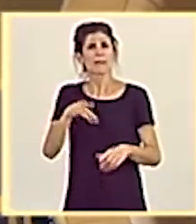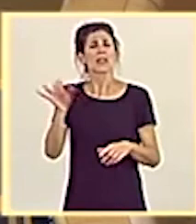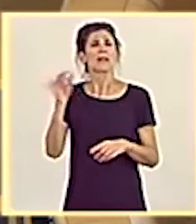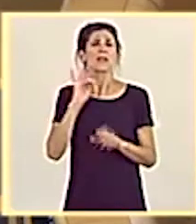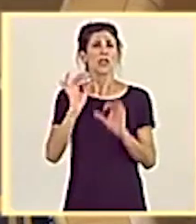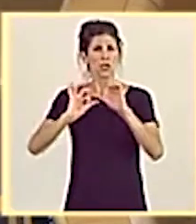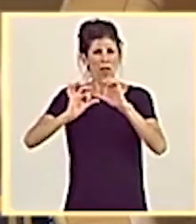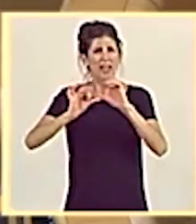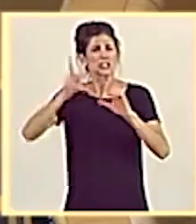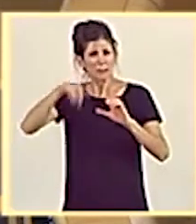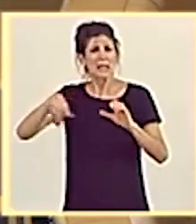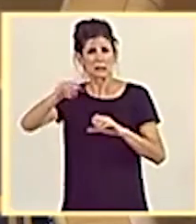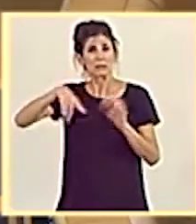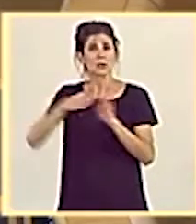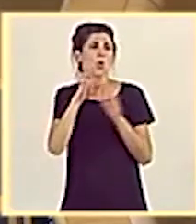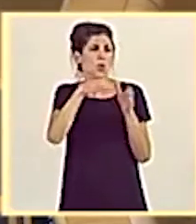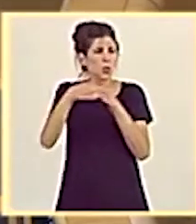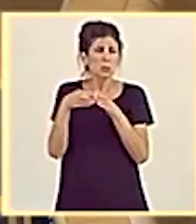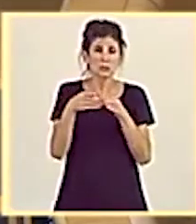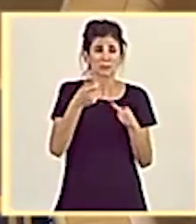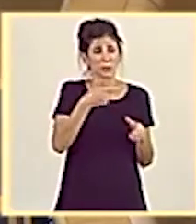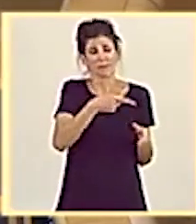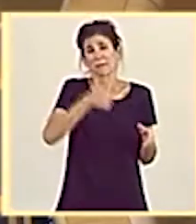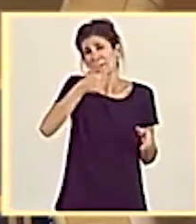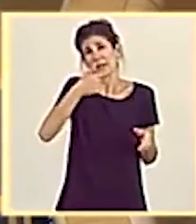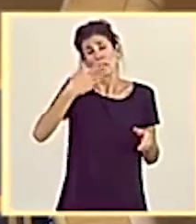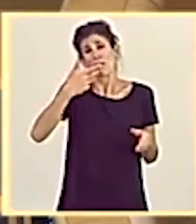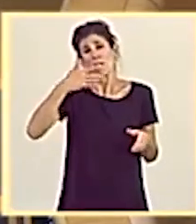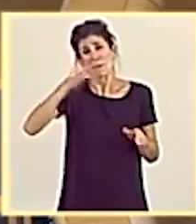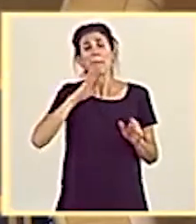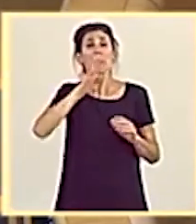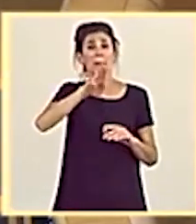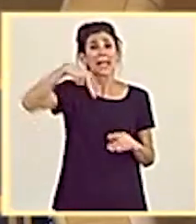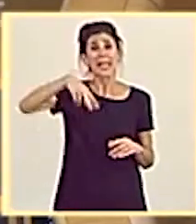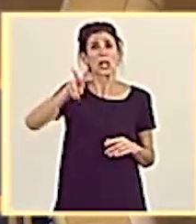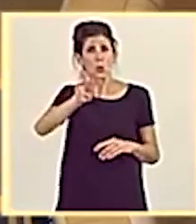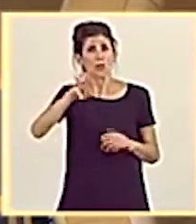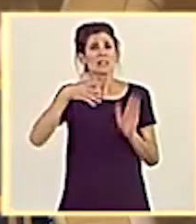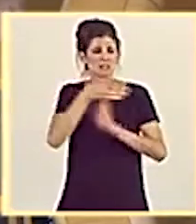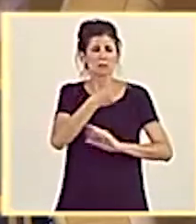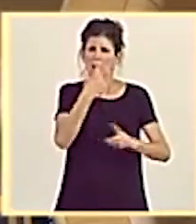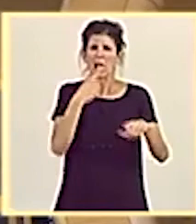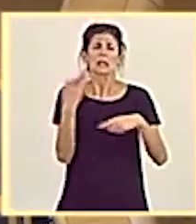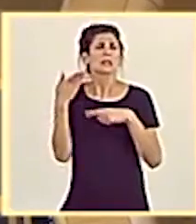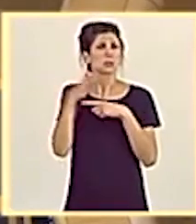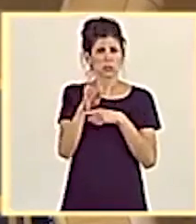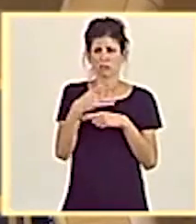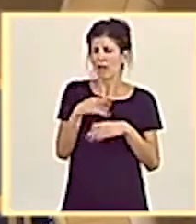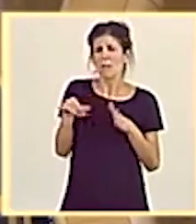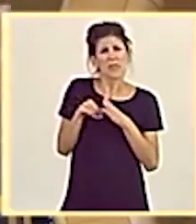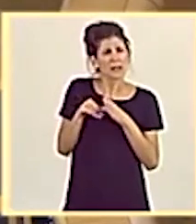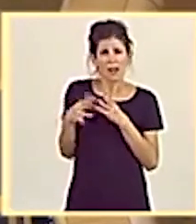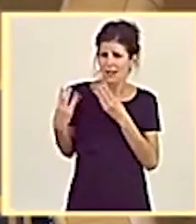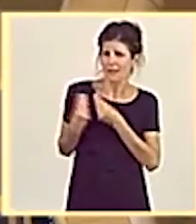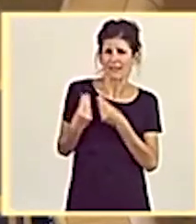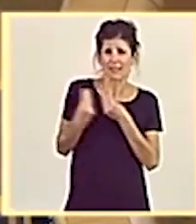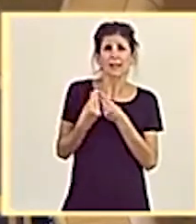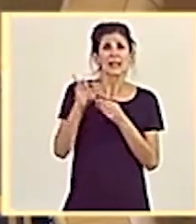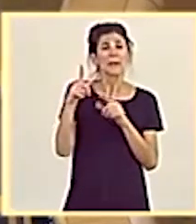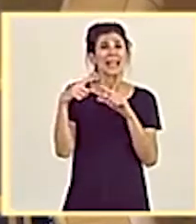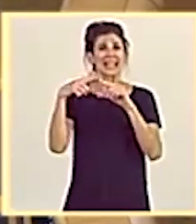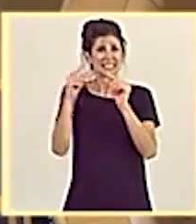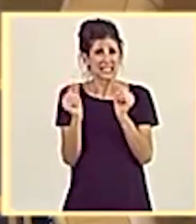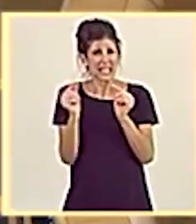también. Los grupos minoritarios también. Por supuesto, el PNV ha tenido desde el principio una actitud muy próxima a nosotros. Incluso Esquerra